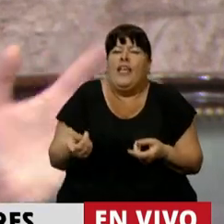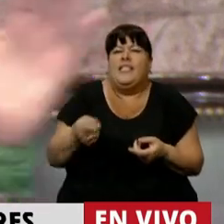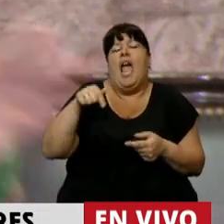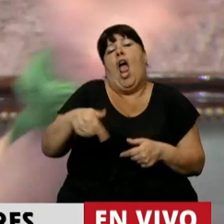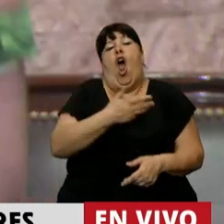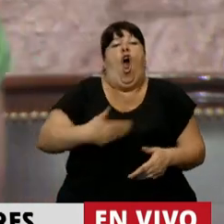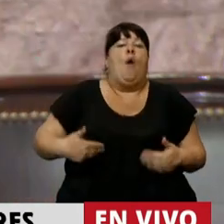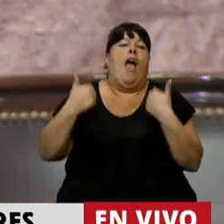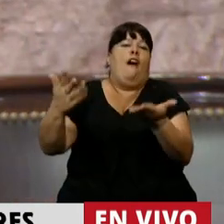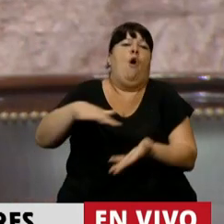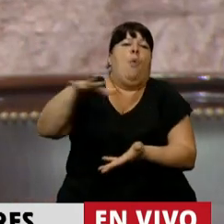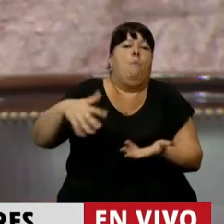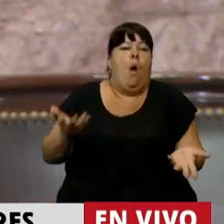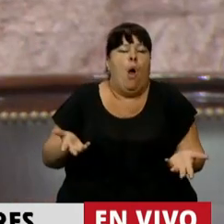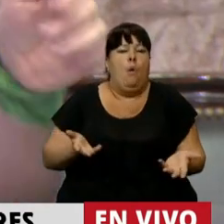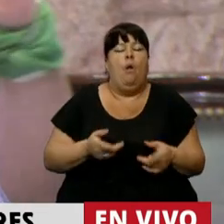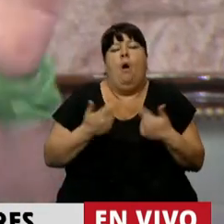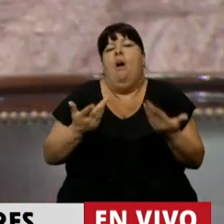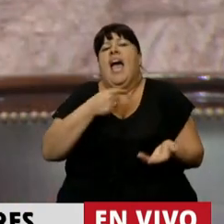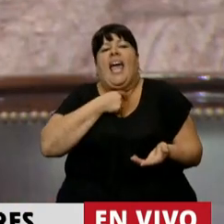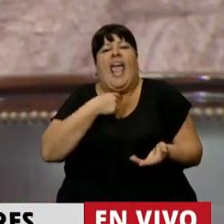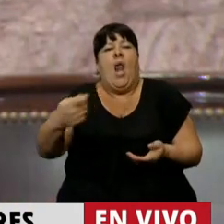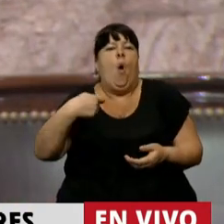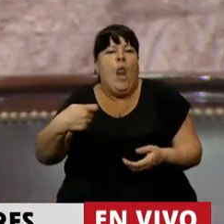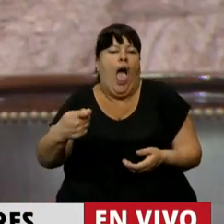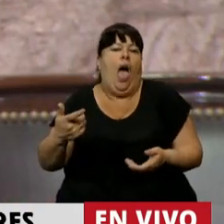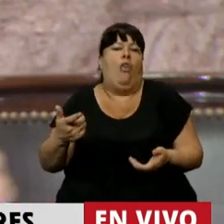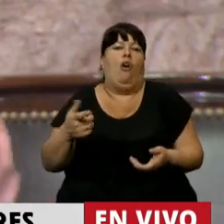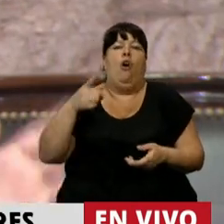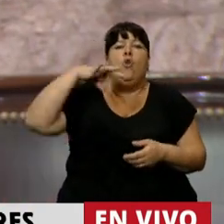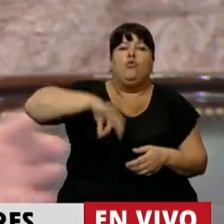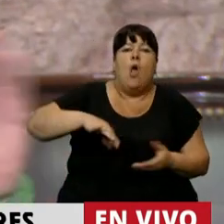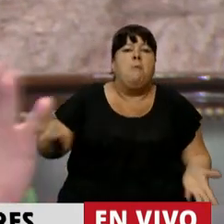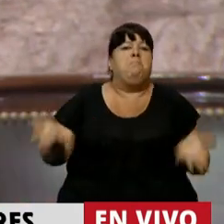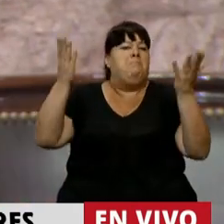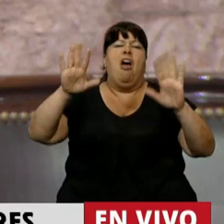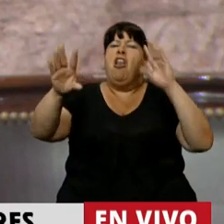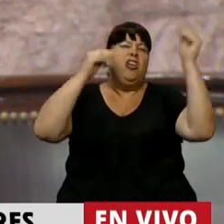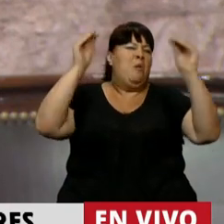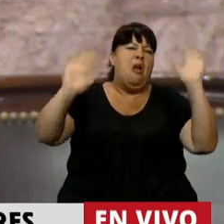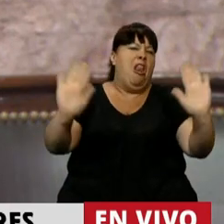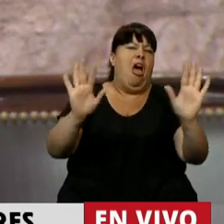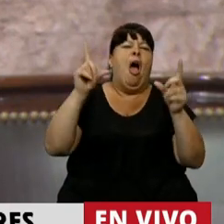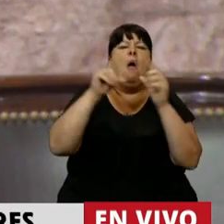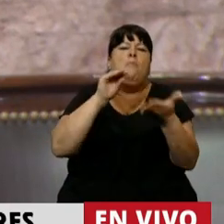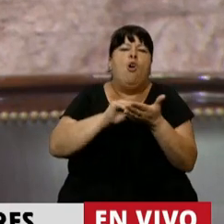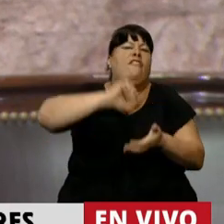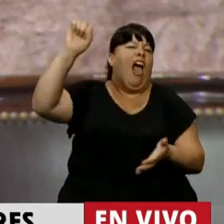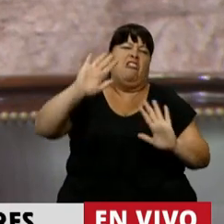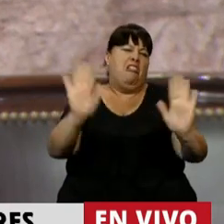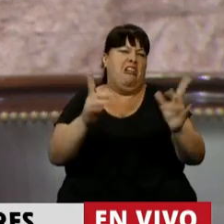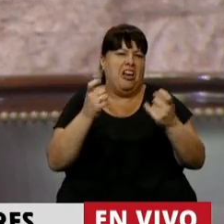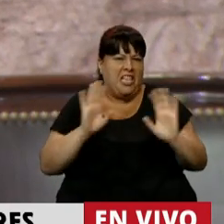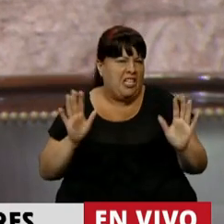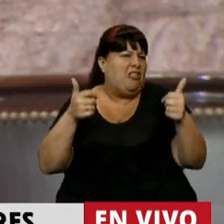que como este es un gobierno popular y que quiere que las jubilaciones y los salarios crezcan, no se hagan problema, no hace falta la cláusula de inflación,